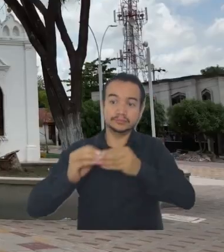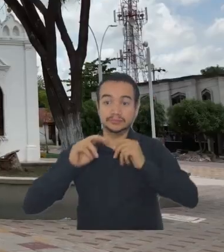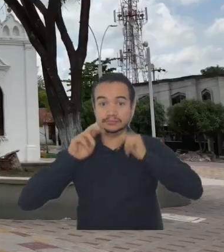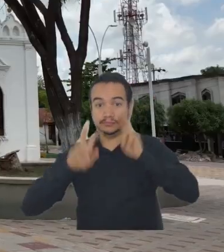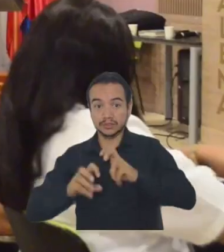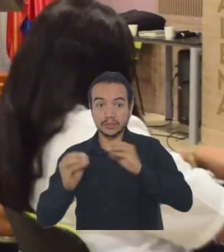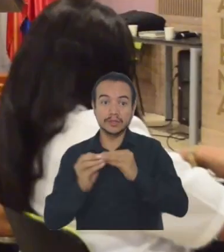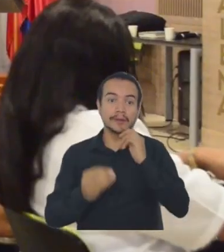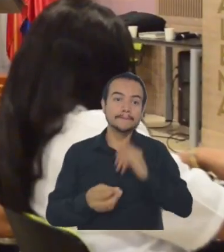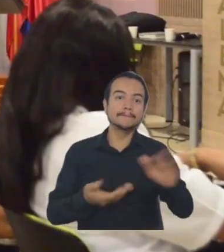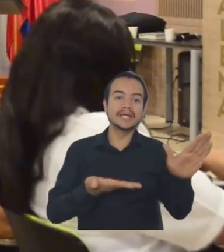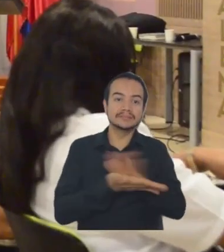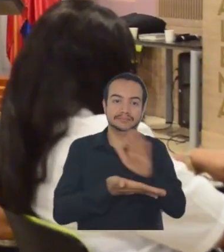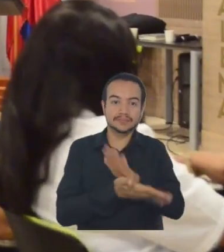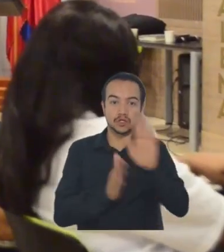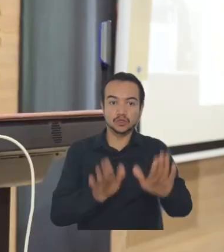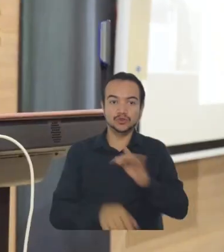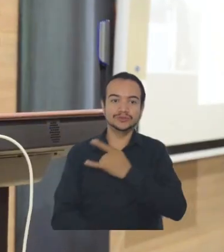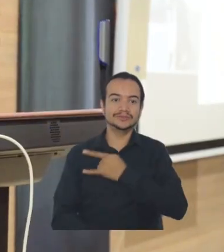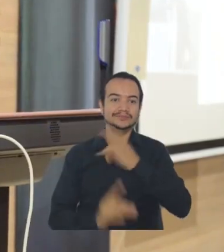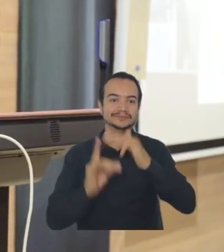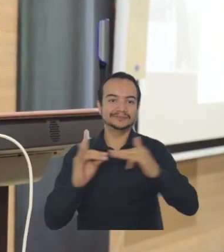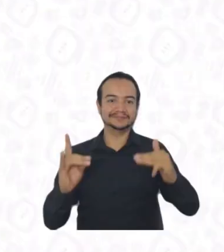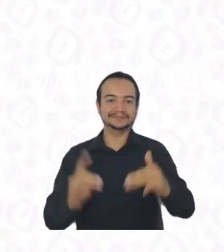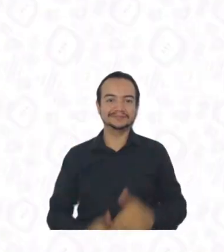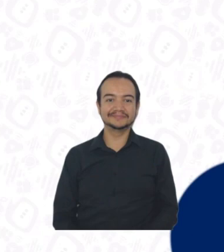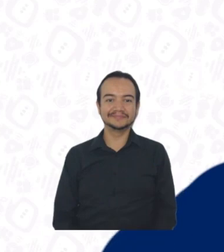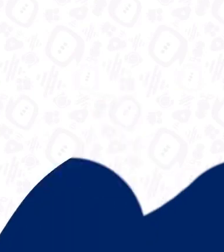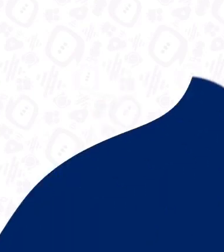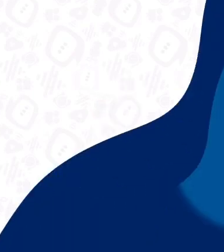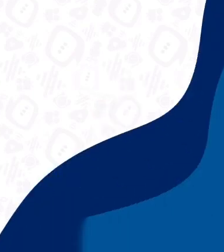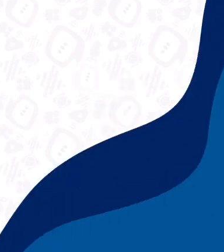Extensión y Proyección Social y la Editorial Unimagdalena.